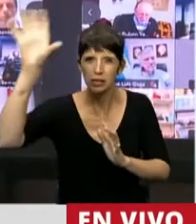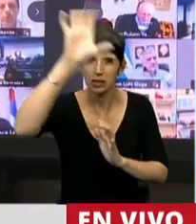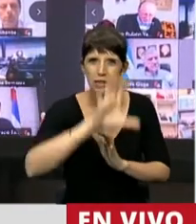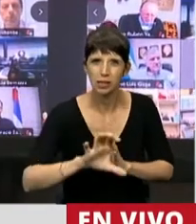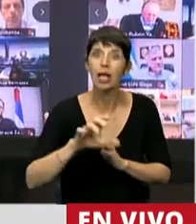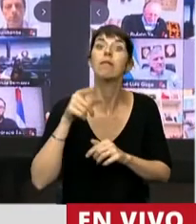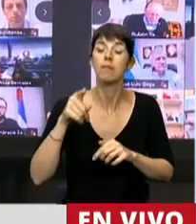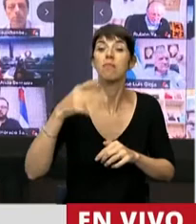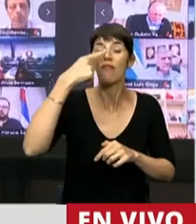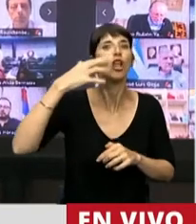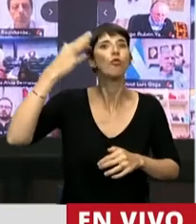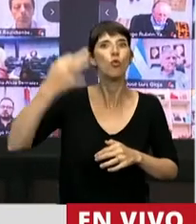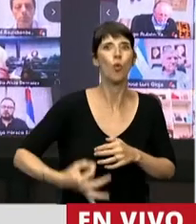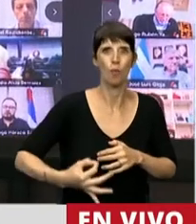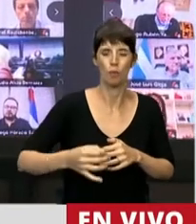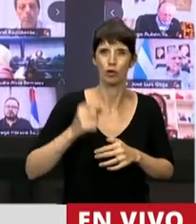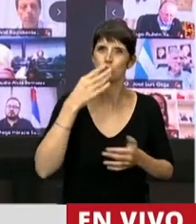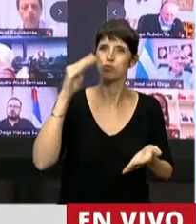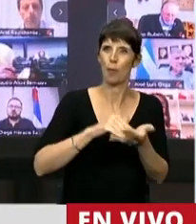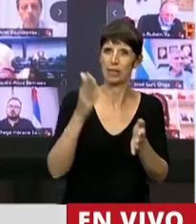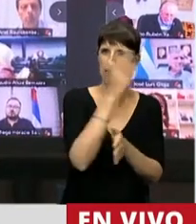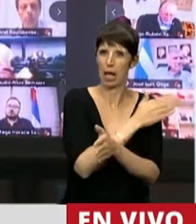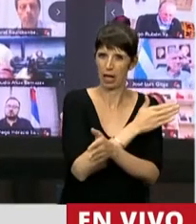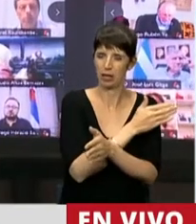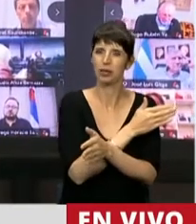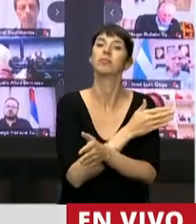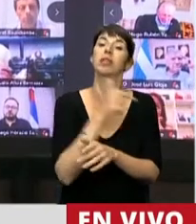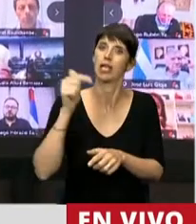este proyecto al Congreso.